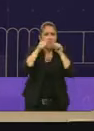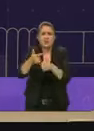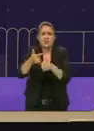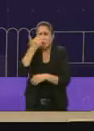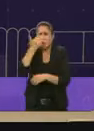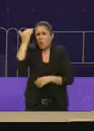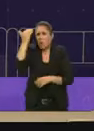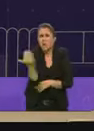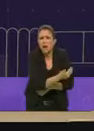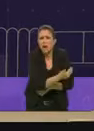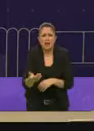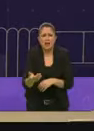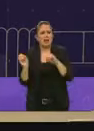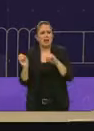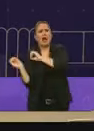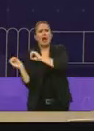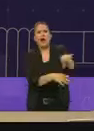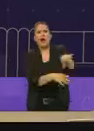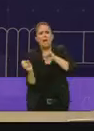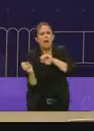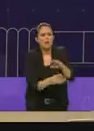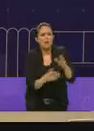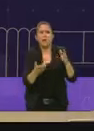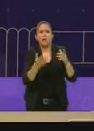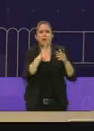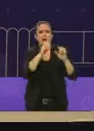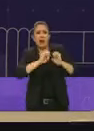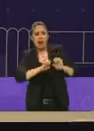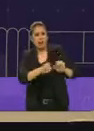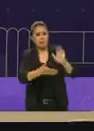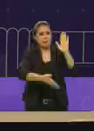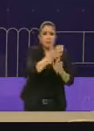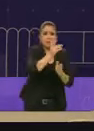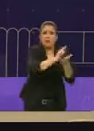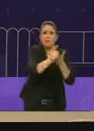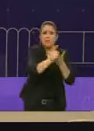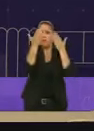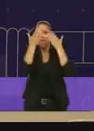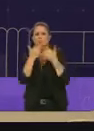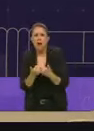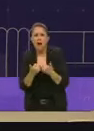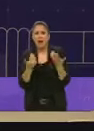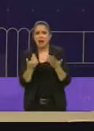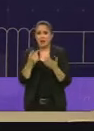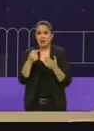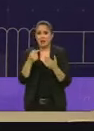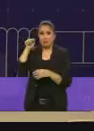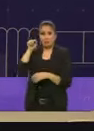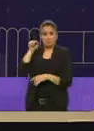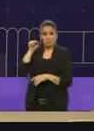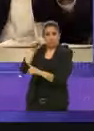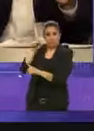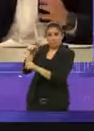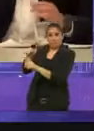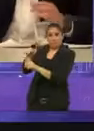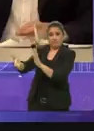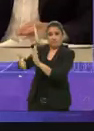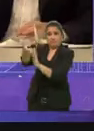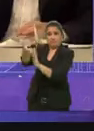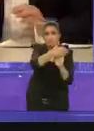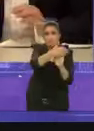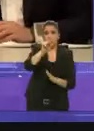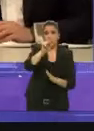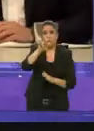Están abandonados los espacios públicos, está abandonada la seguridad. Lo que ella construyó es un modelo para